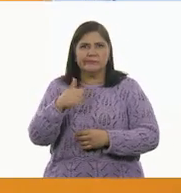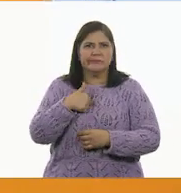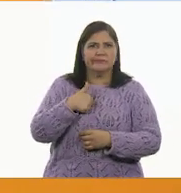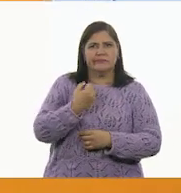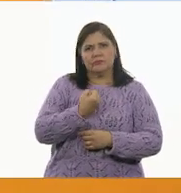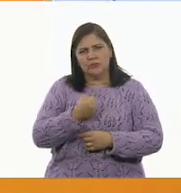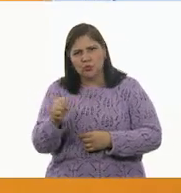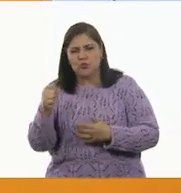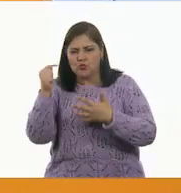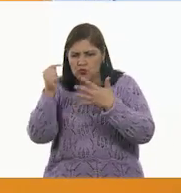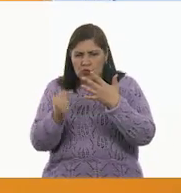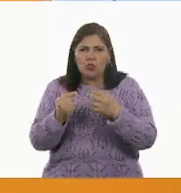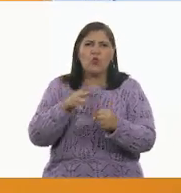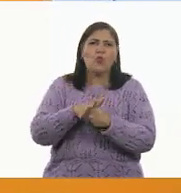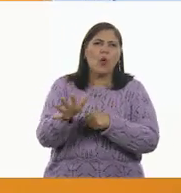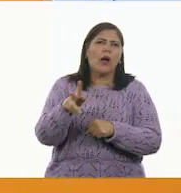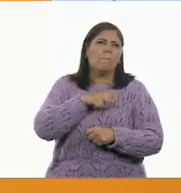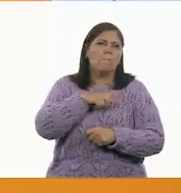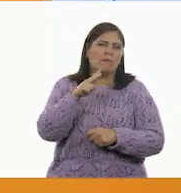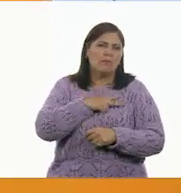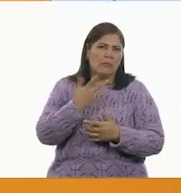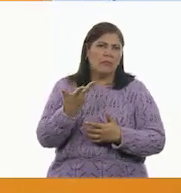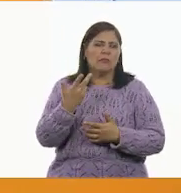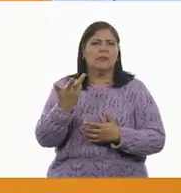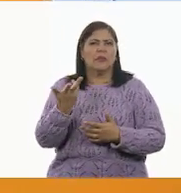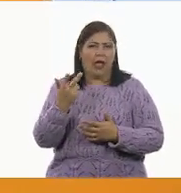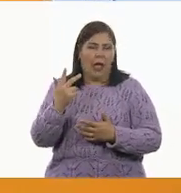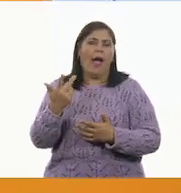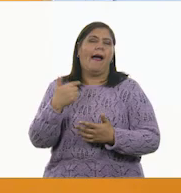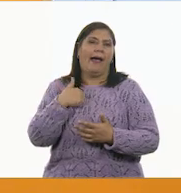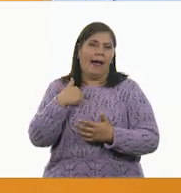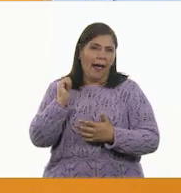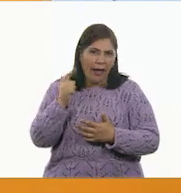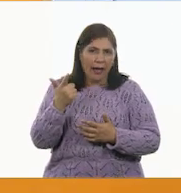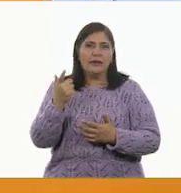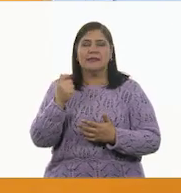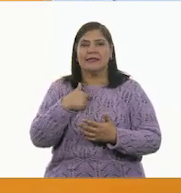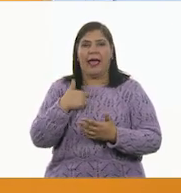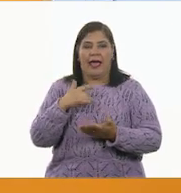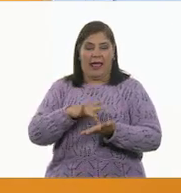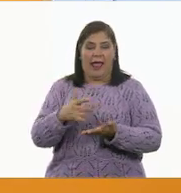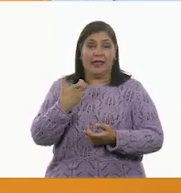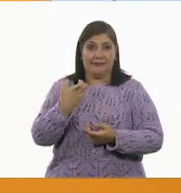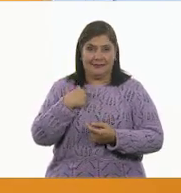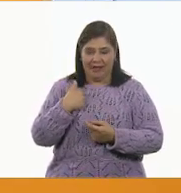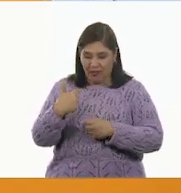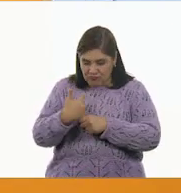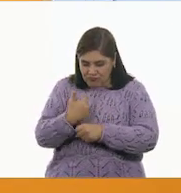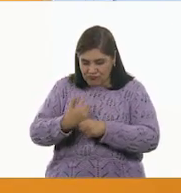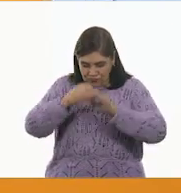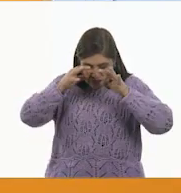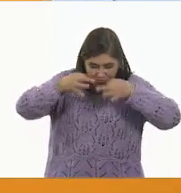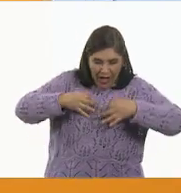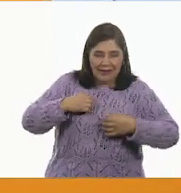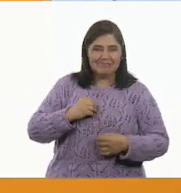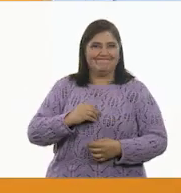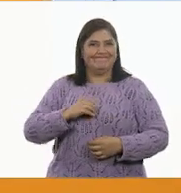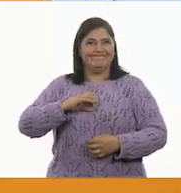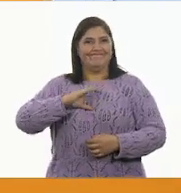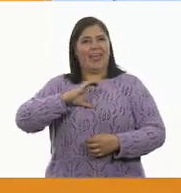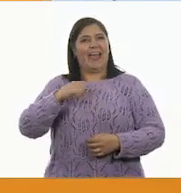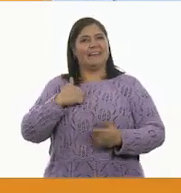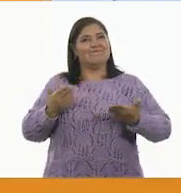buenos o buenas para hacer algo. Esto nos va a ayudar mucho a elevar nuestra autoestima, a estar muy motivados,